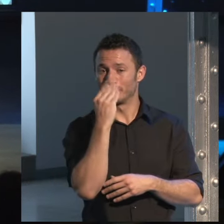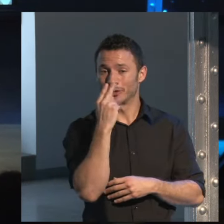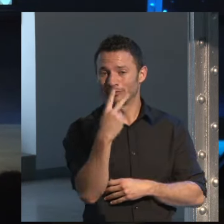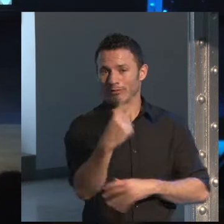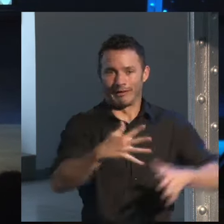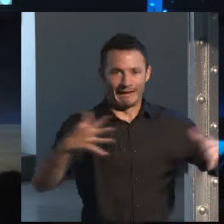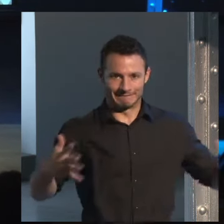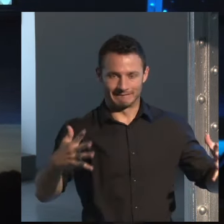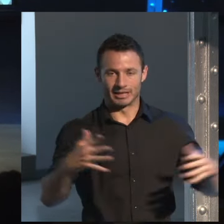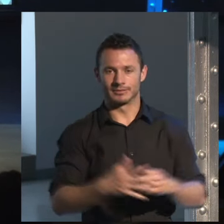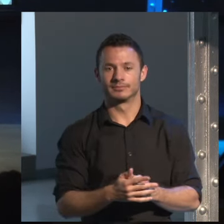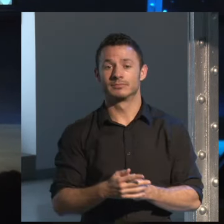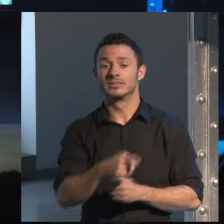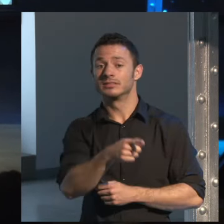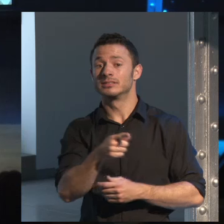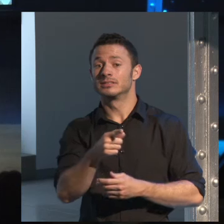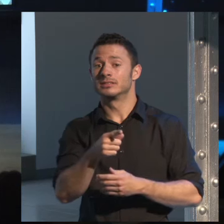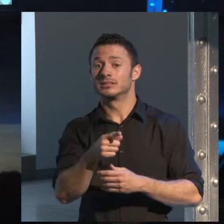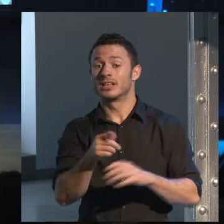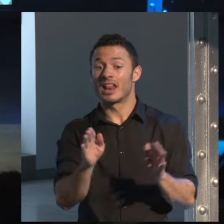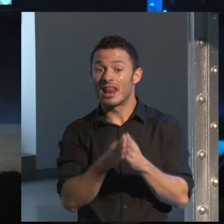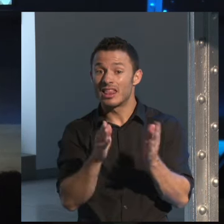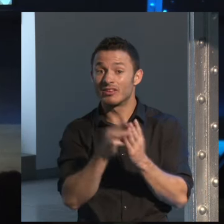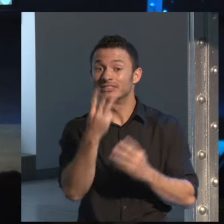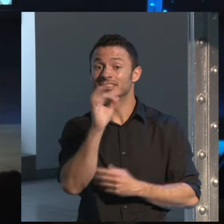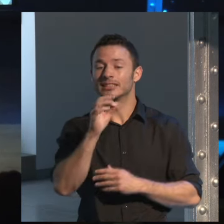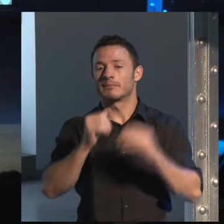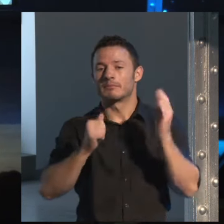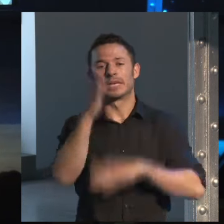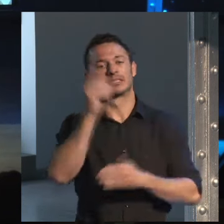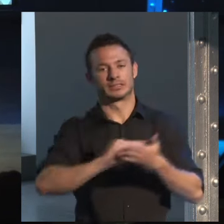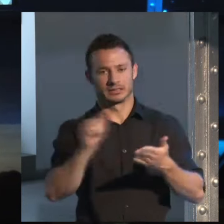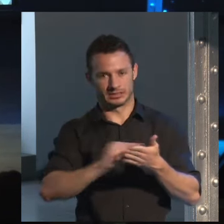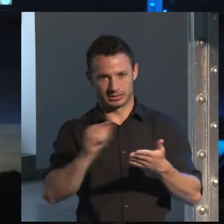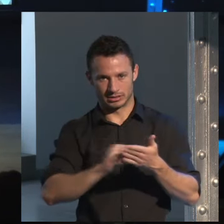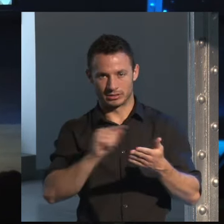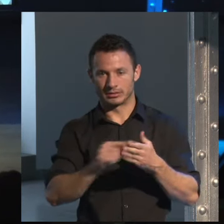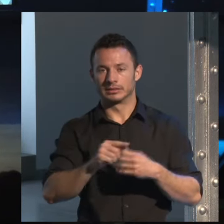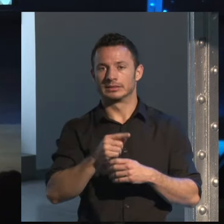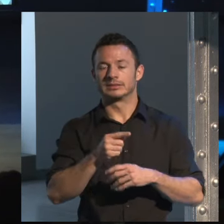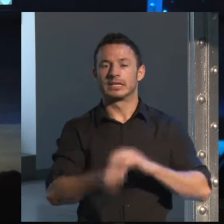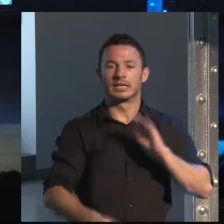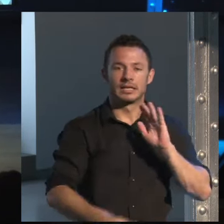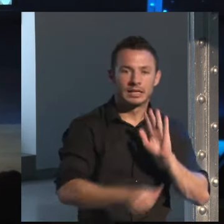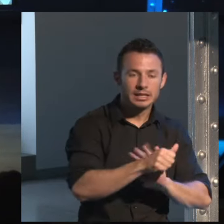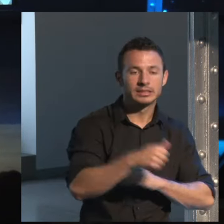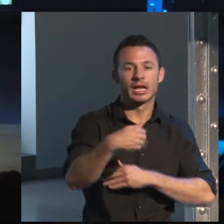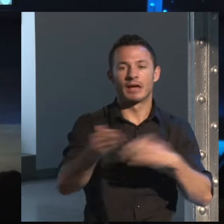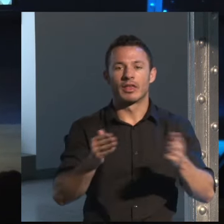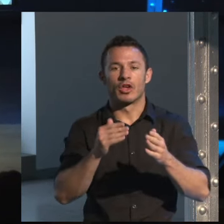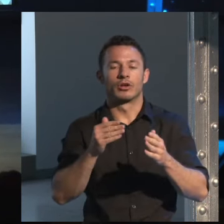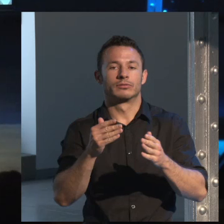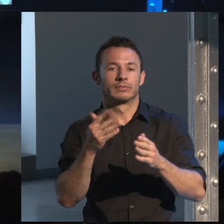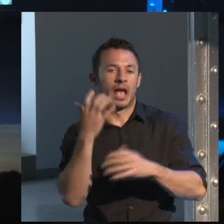inmensos. Ha escrito más de 30 libros, entre los que me atrevo a recordar Exit, La habitación ajena, con la que